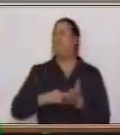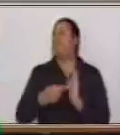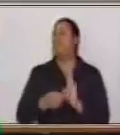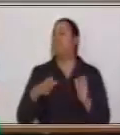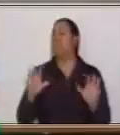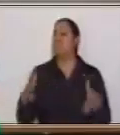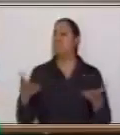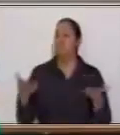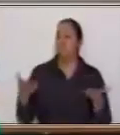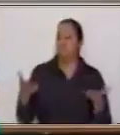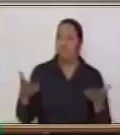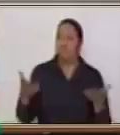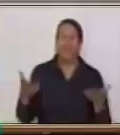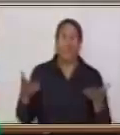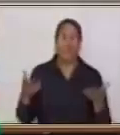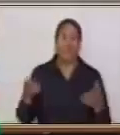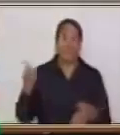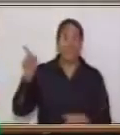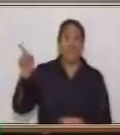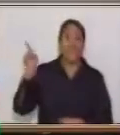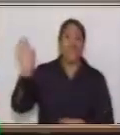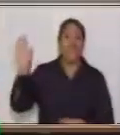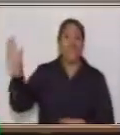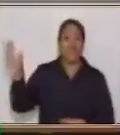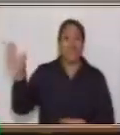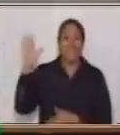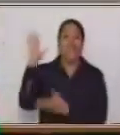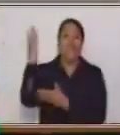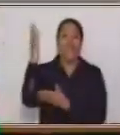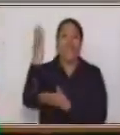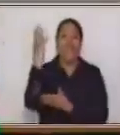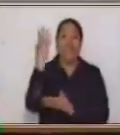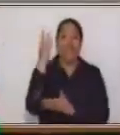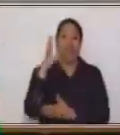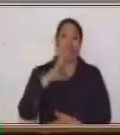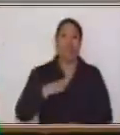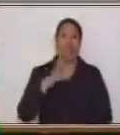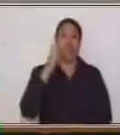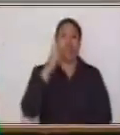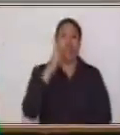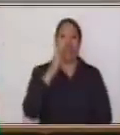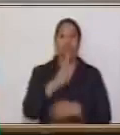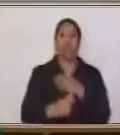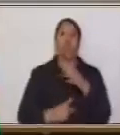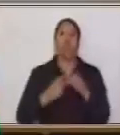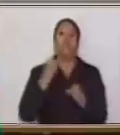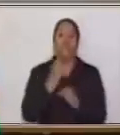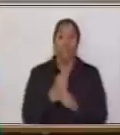eso? Que este árbol tenía dos años de vida.